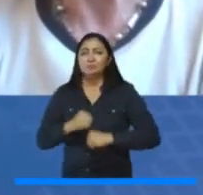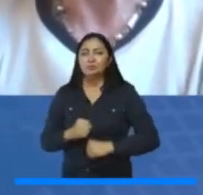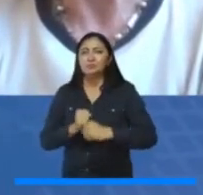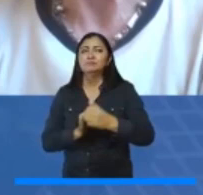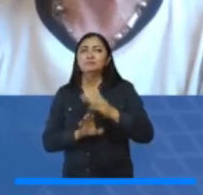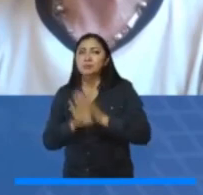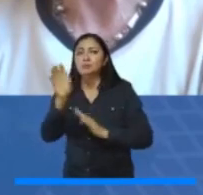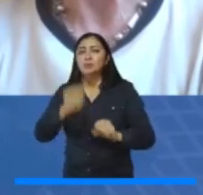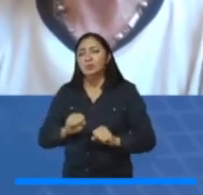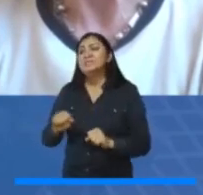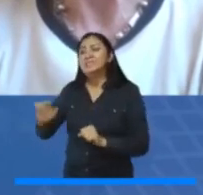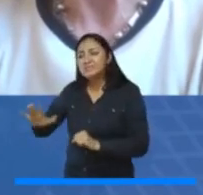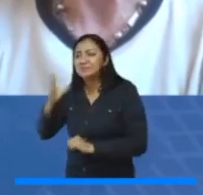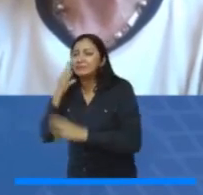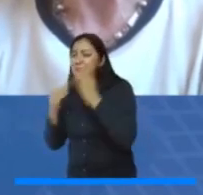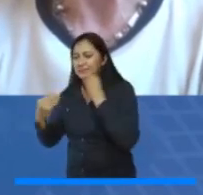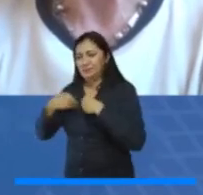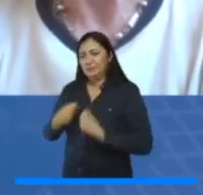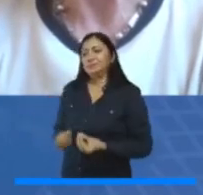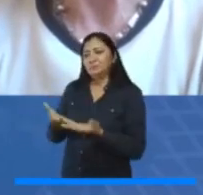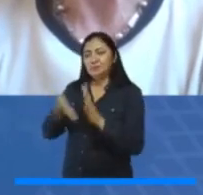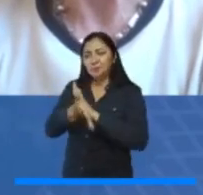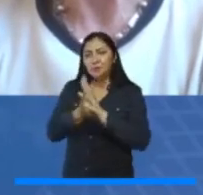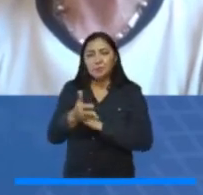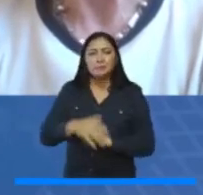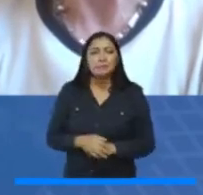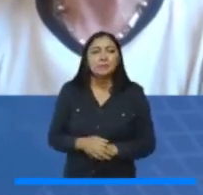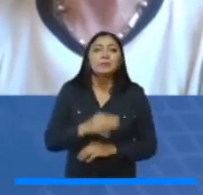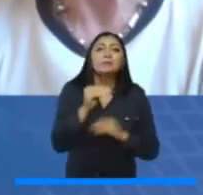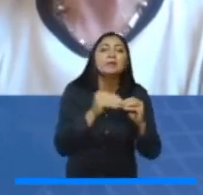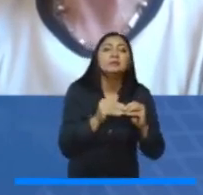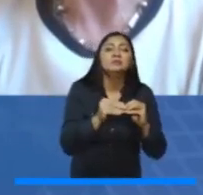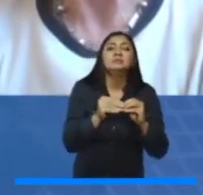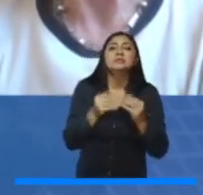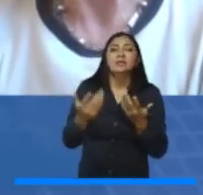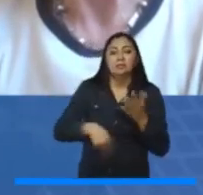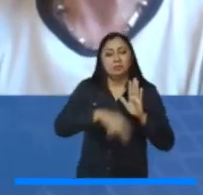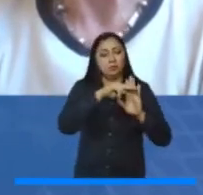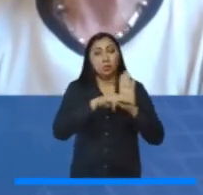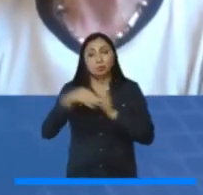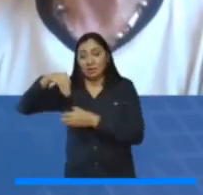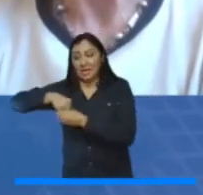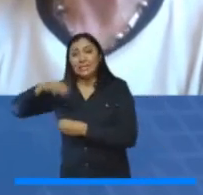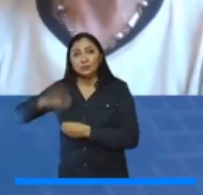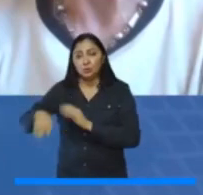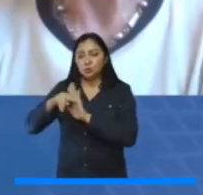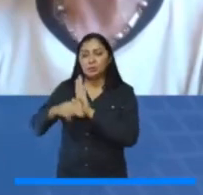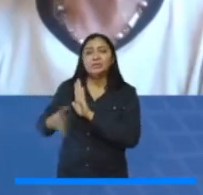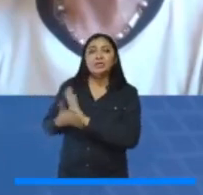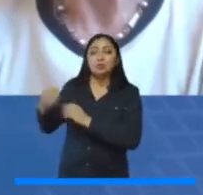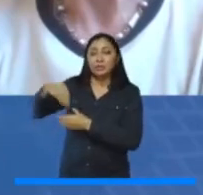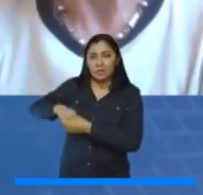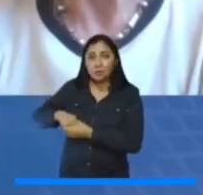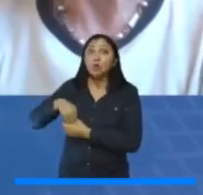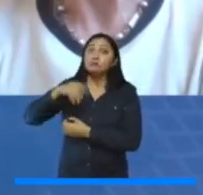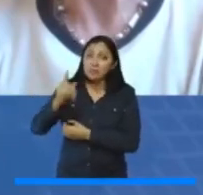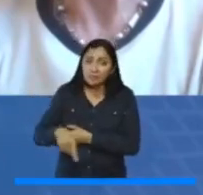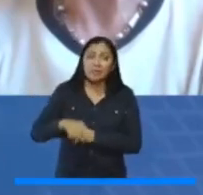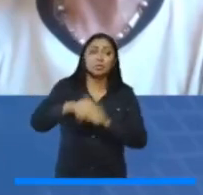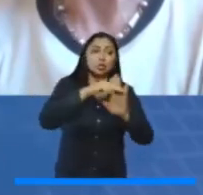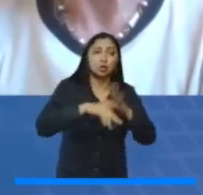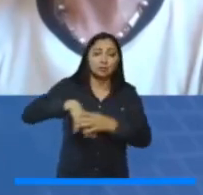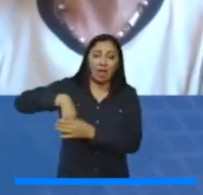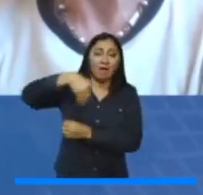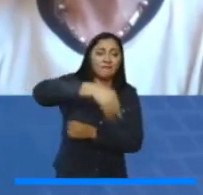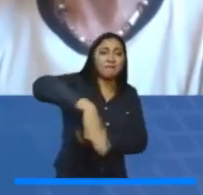una experiencia. Y por supuesto, como señalaba, el tema normativo interno, el tema normativo externo, porque aquí también hay otros factores externos que